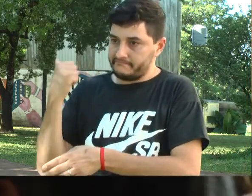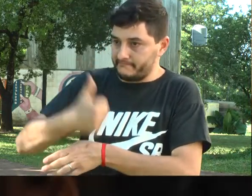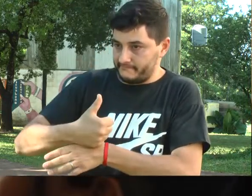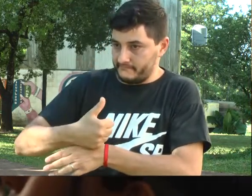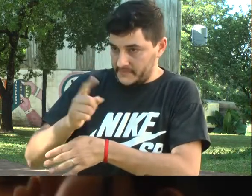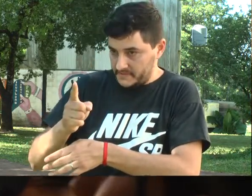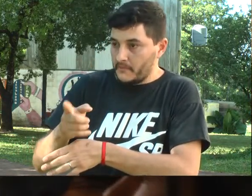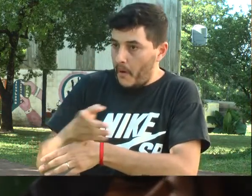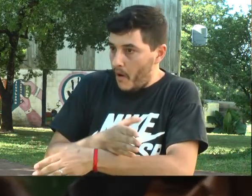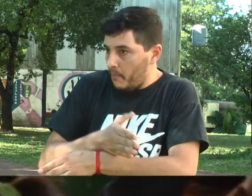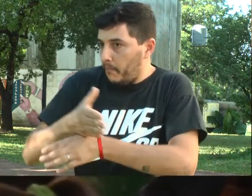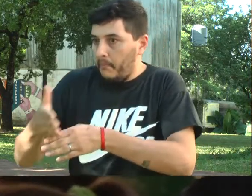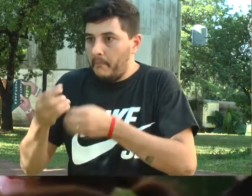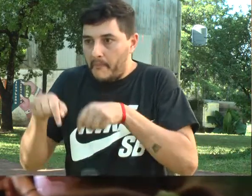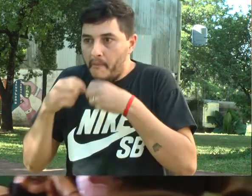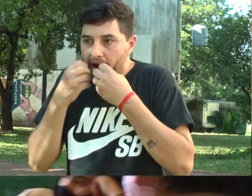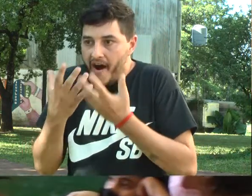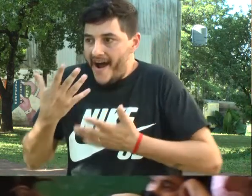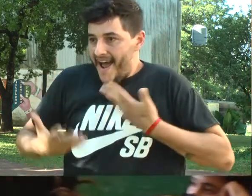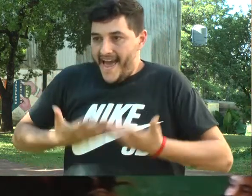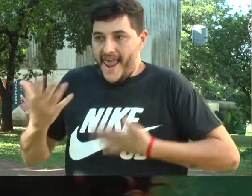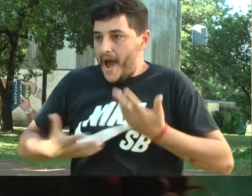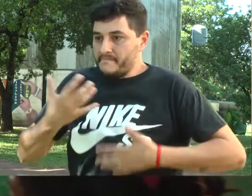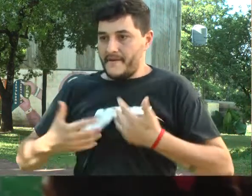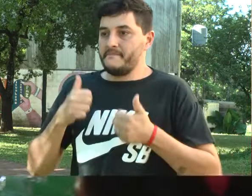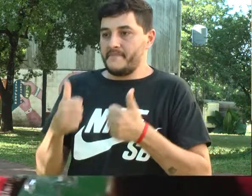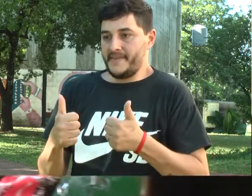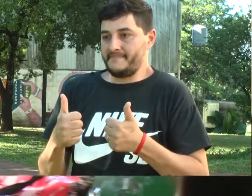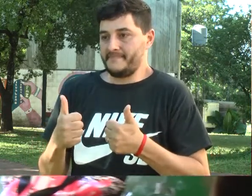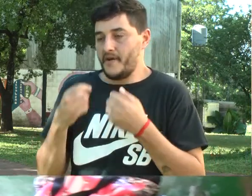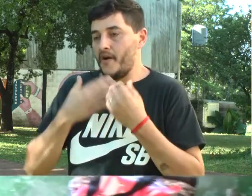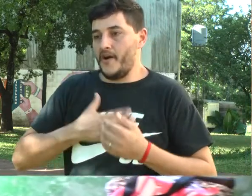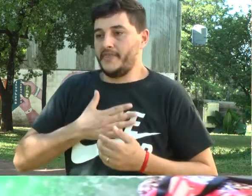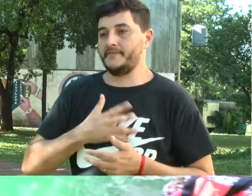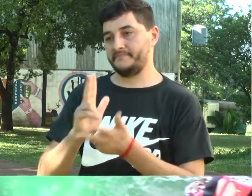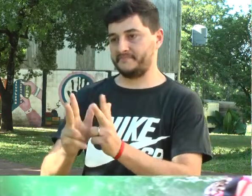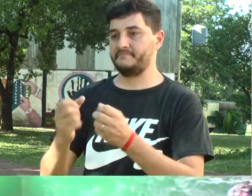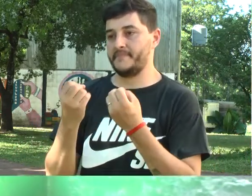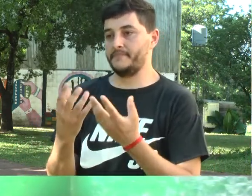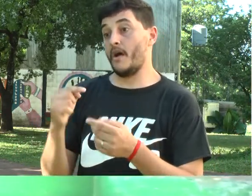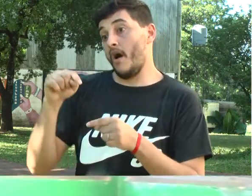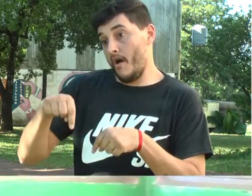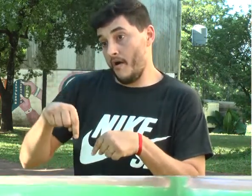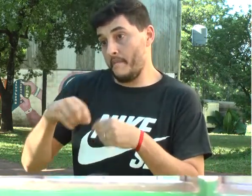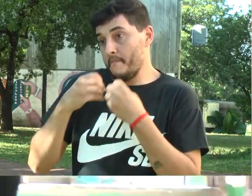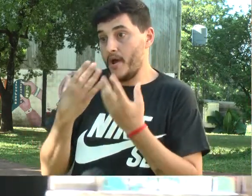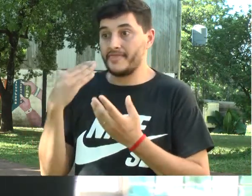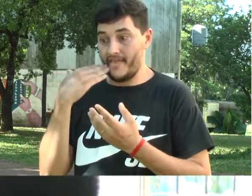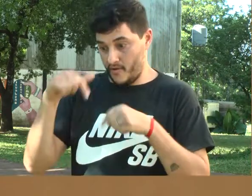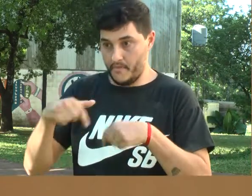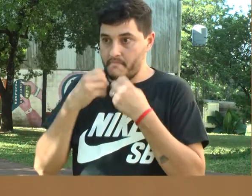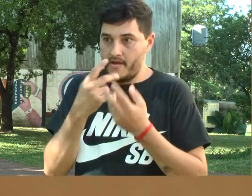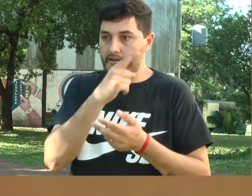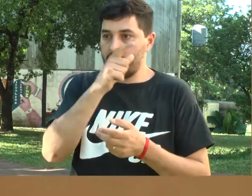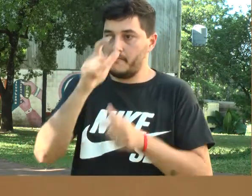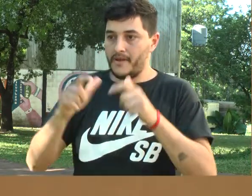principio los veíamos como desanimados, pero al progresar el taller fueron animándose y aprendiendo. Fue algo muy bueno para